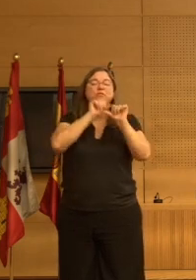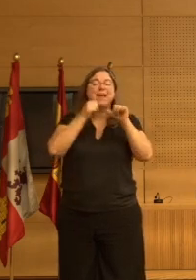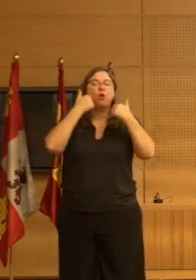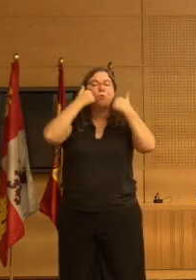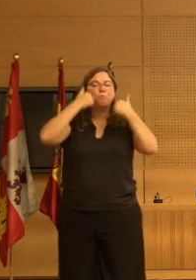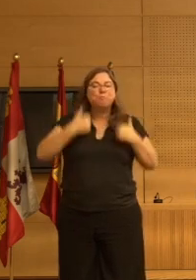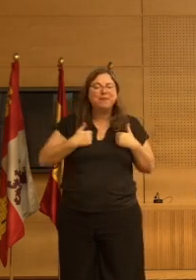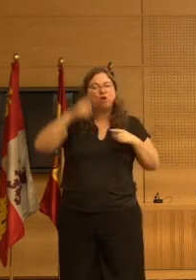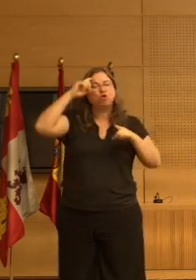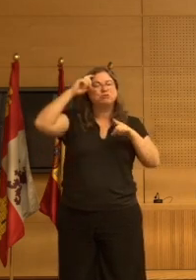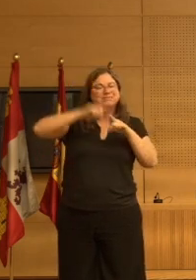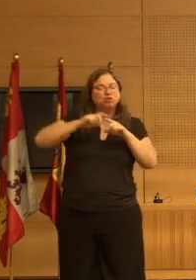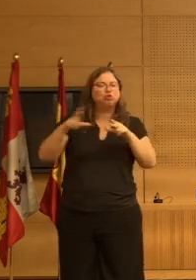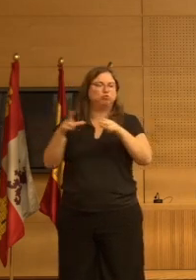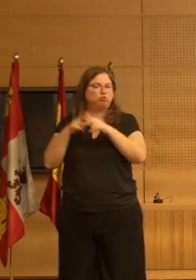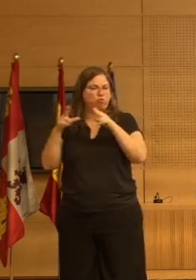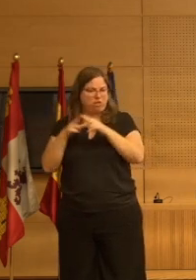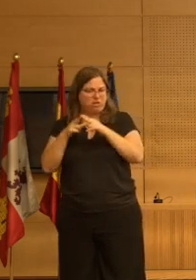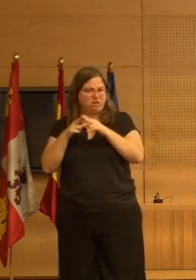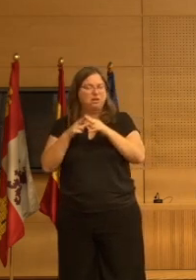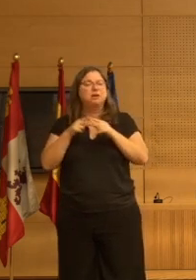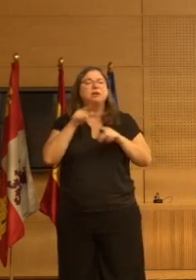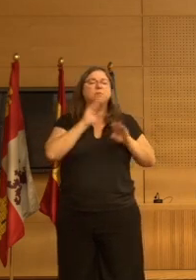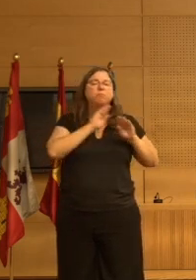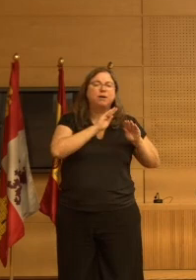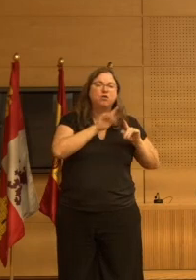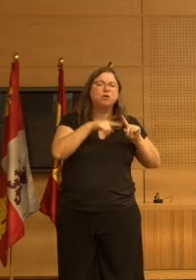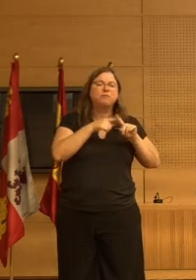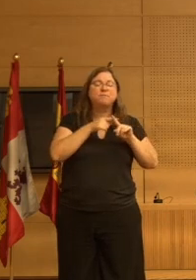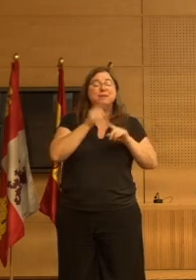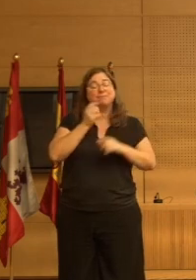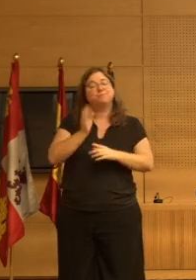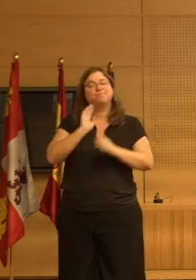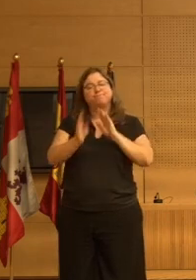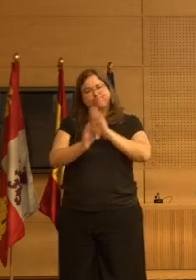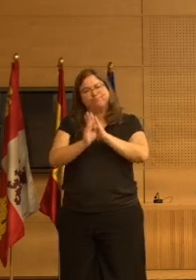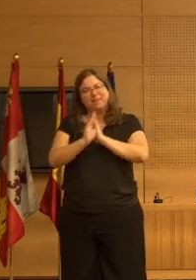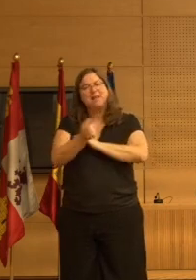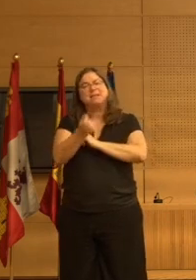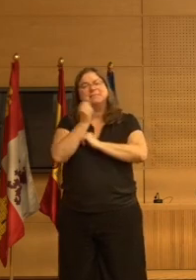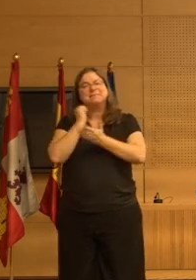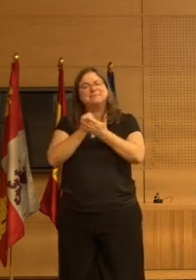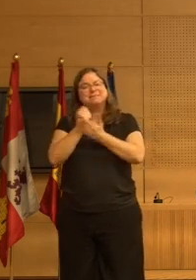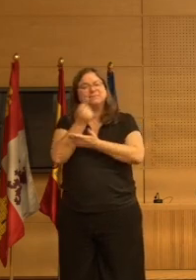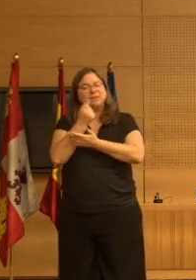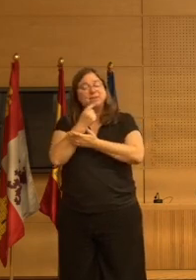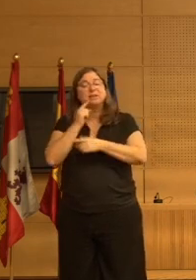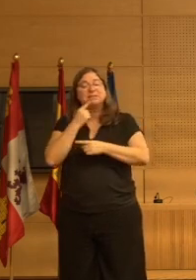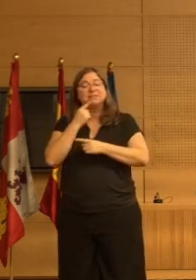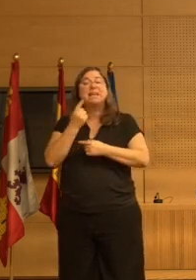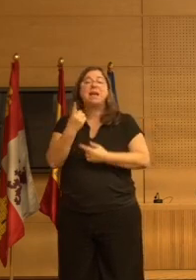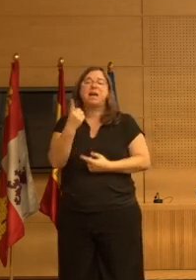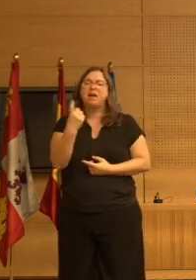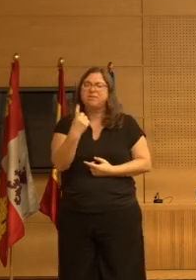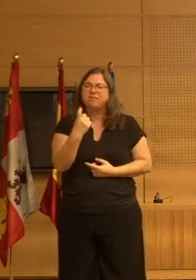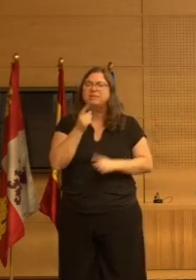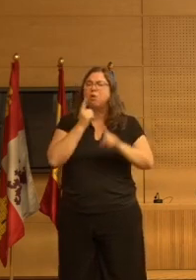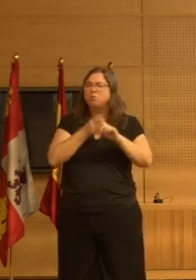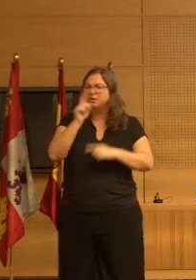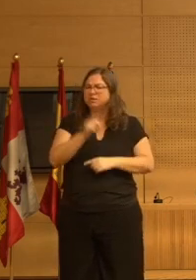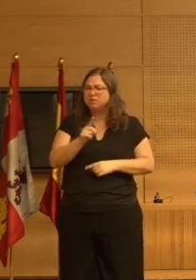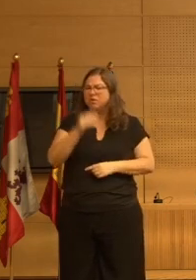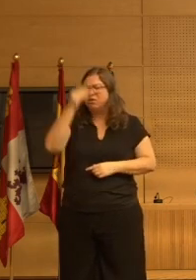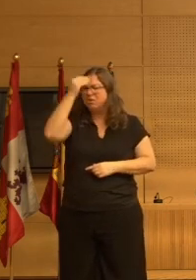síntomas psicológicos y conductuales pero también guía el tratamiento farmacológico no solo la de prescripción sino también la optimización y